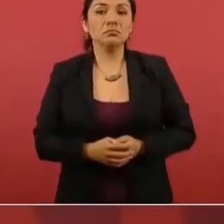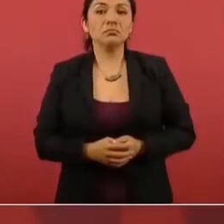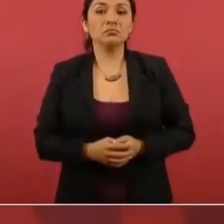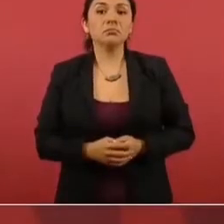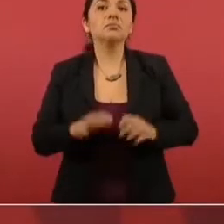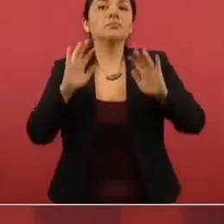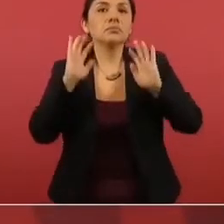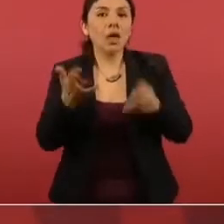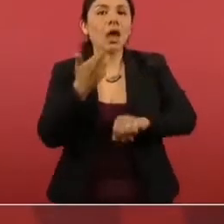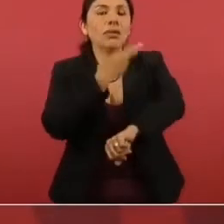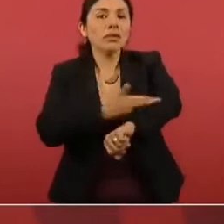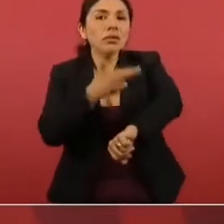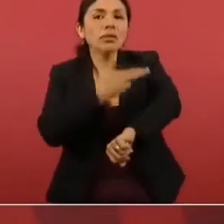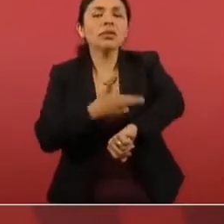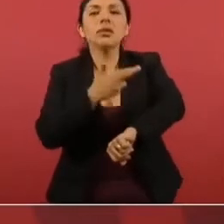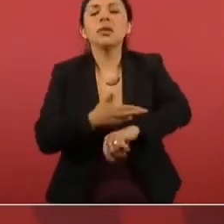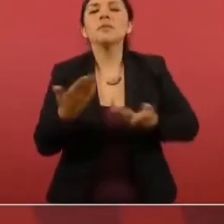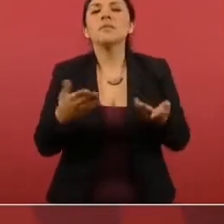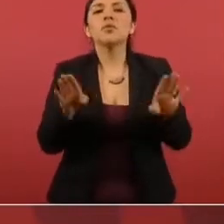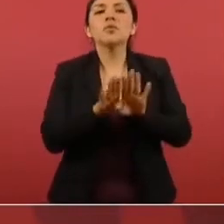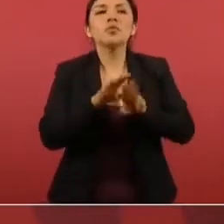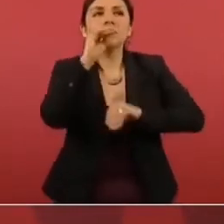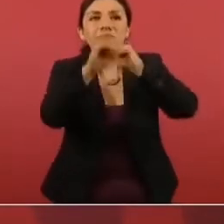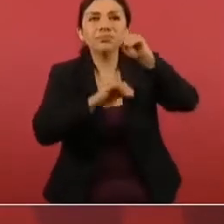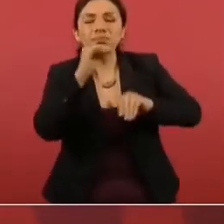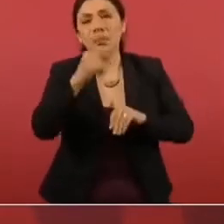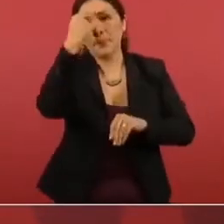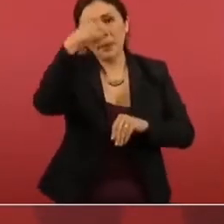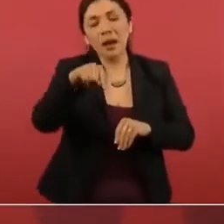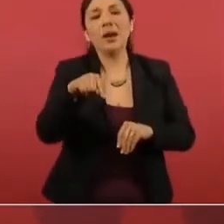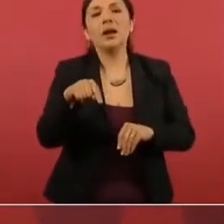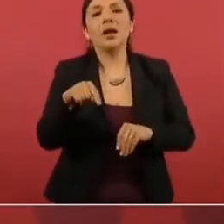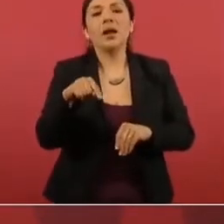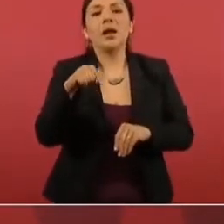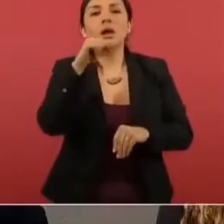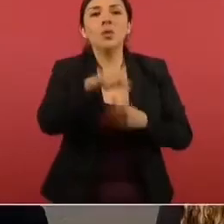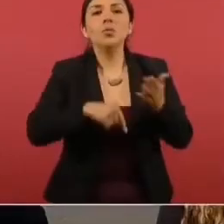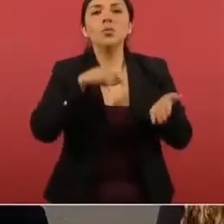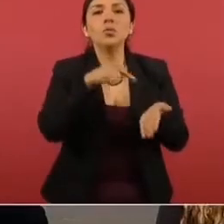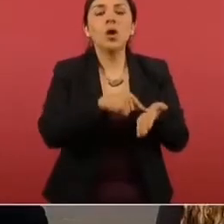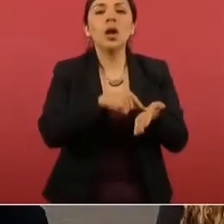por ejemplo, la capacidad de